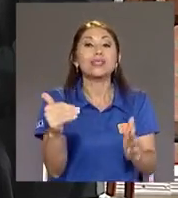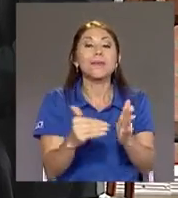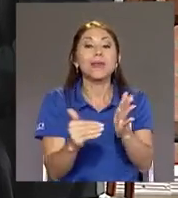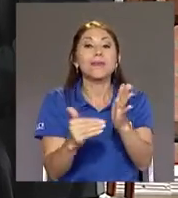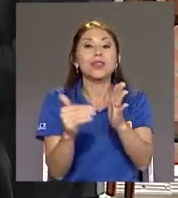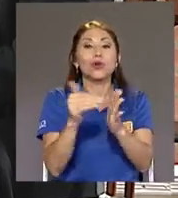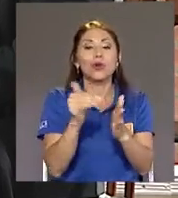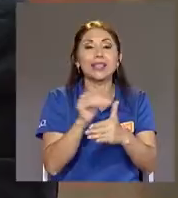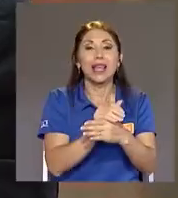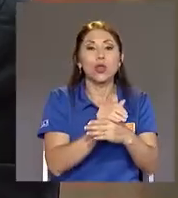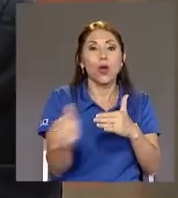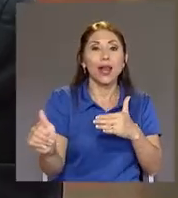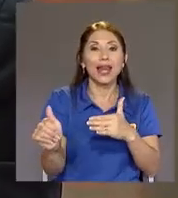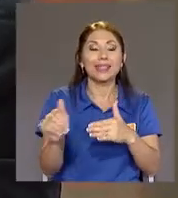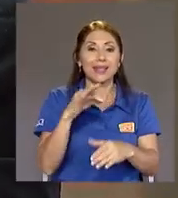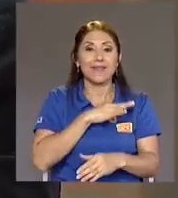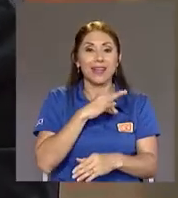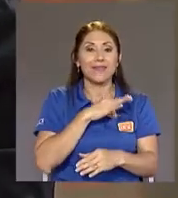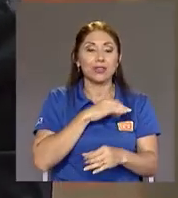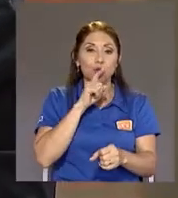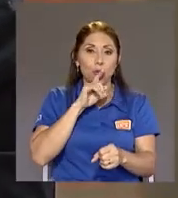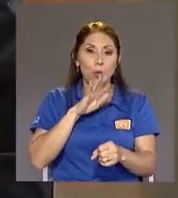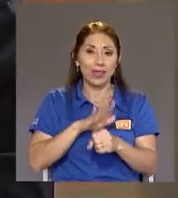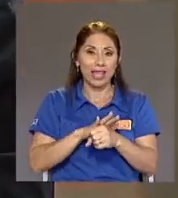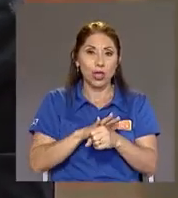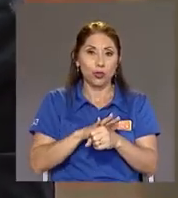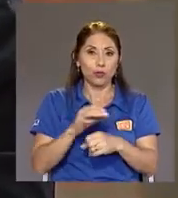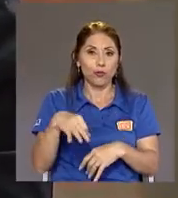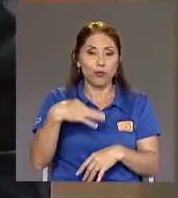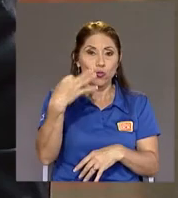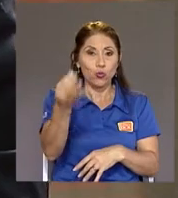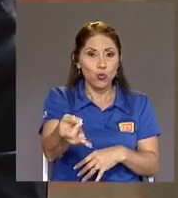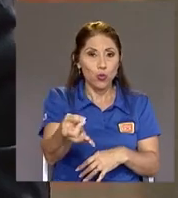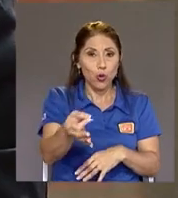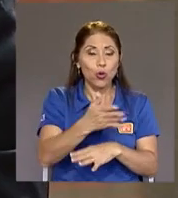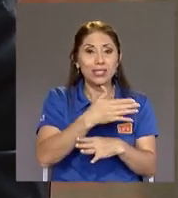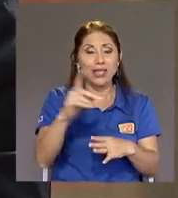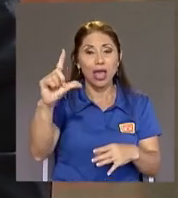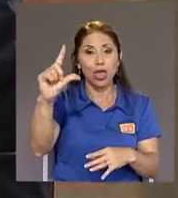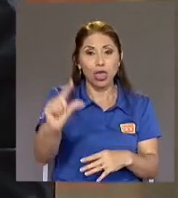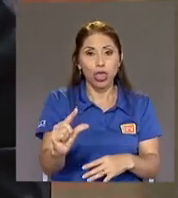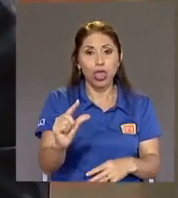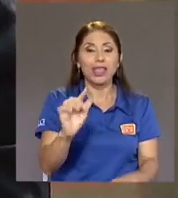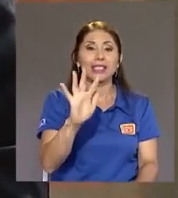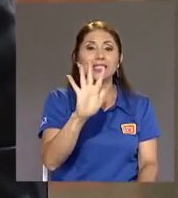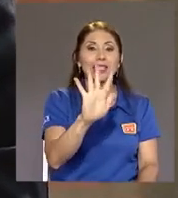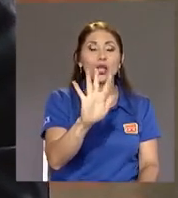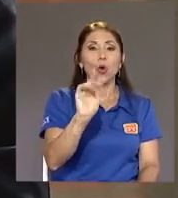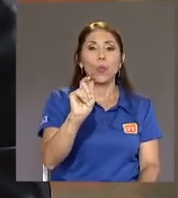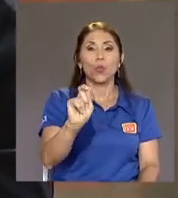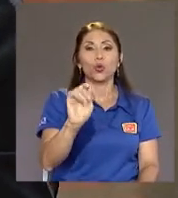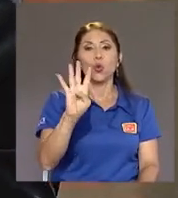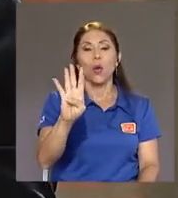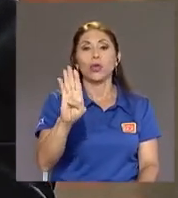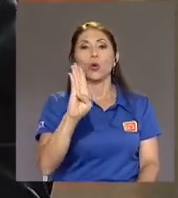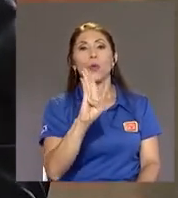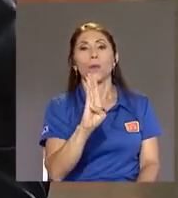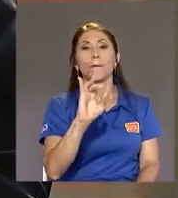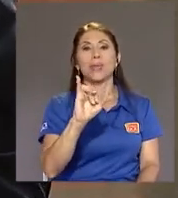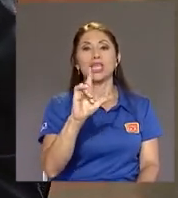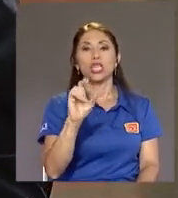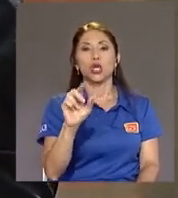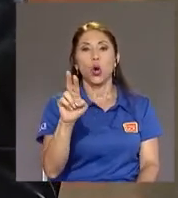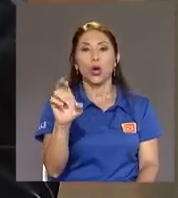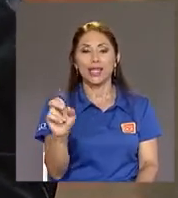Prometidos Futuros Recortados 5.4 Billones De colones Y no